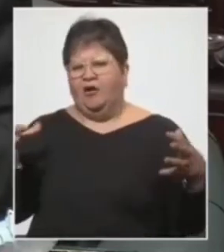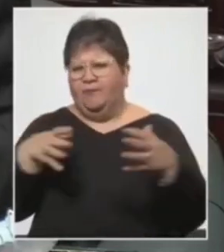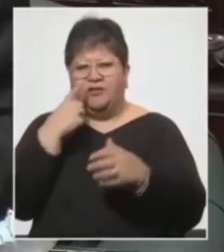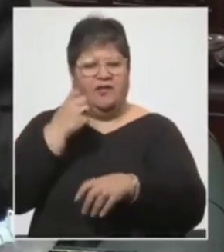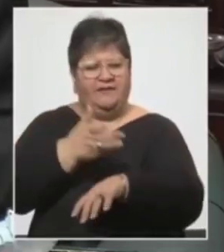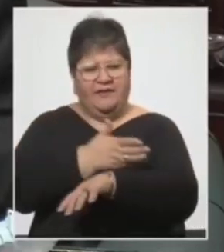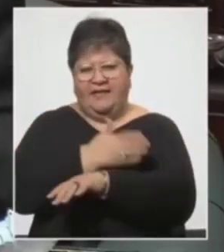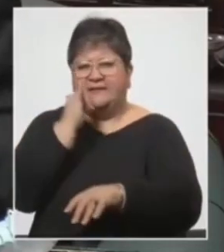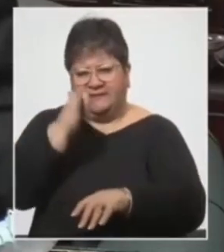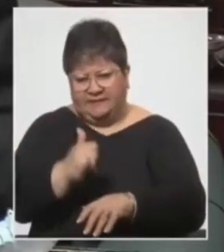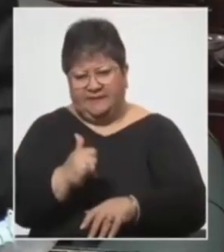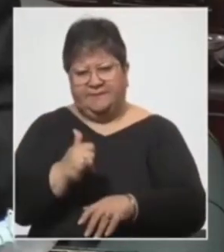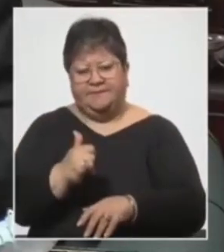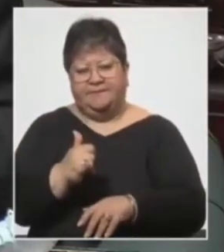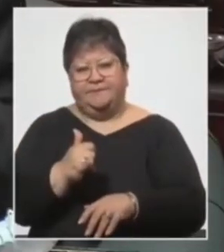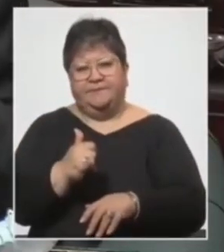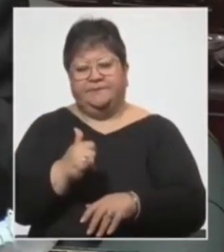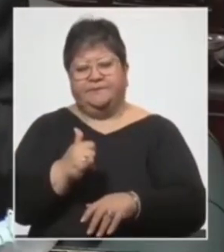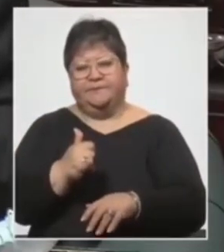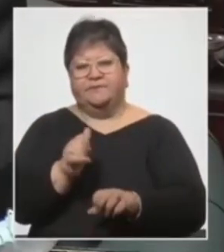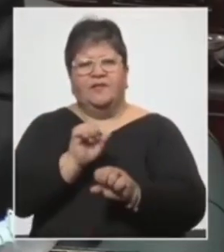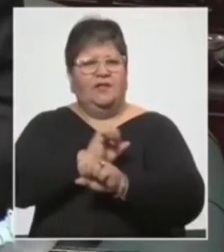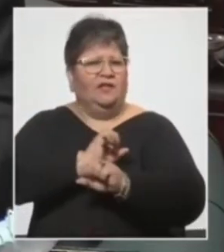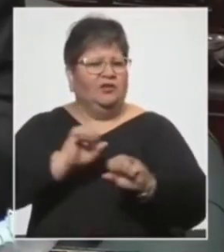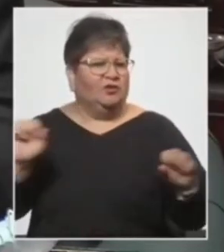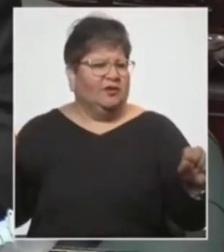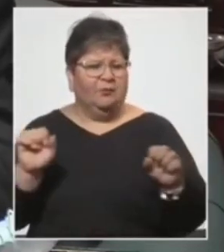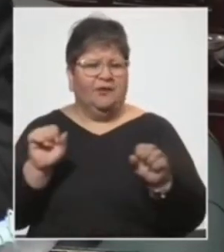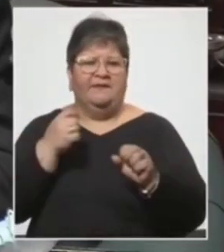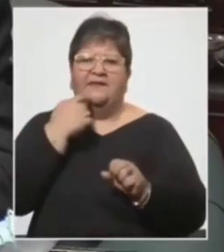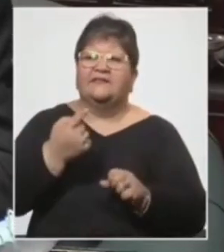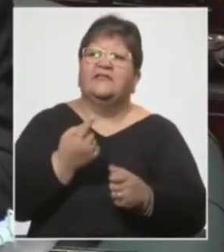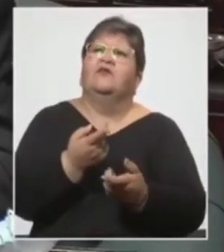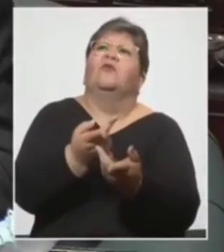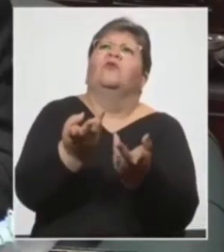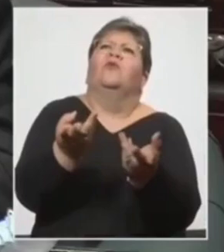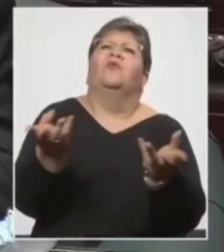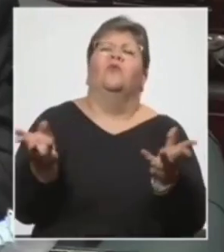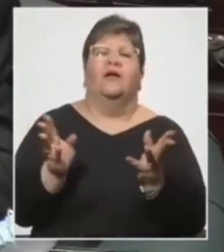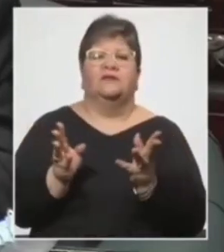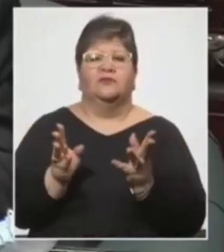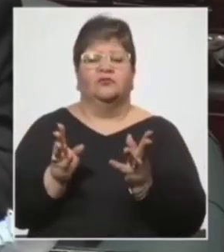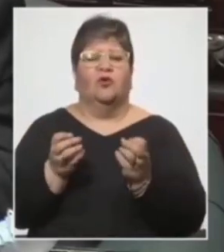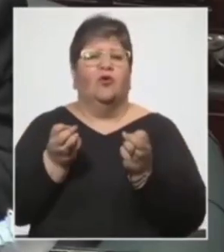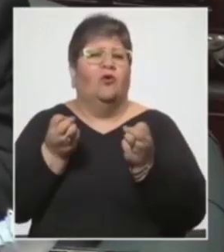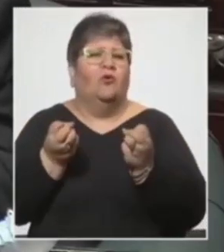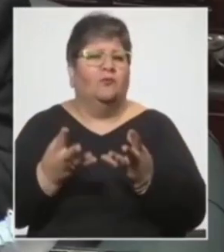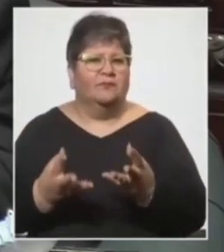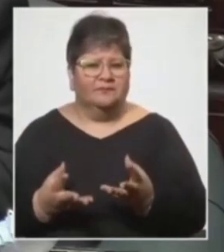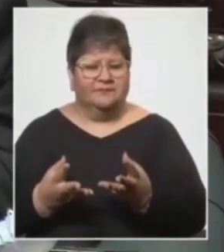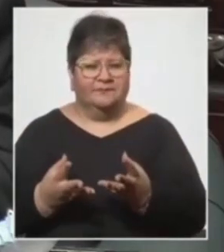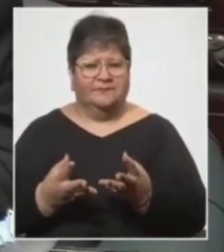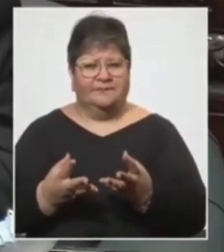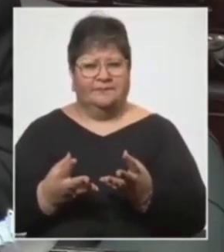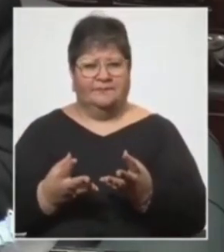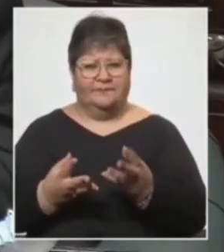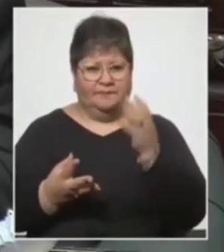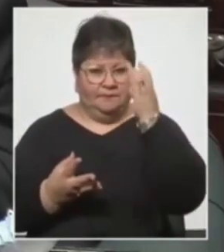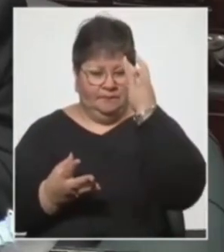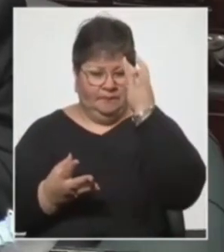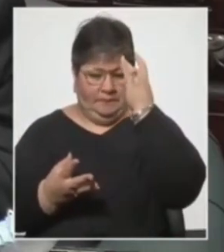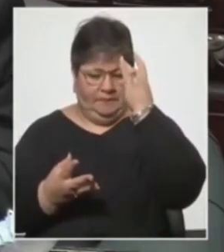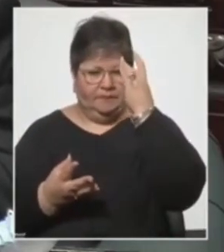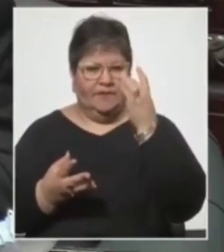acordamos que no es factible definir toda la casuística de lo que son las